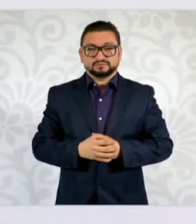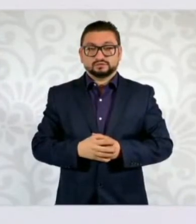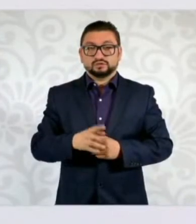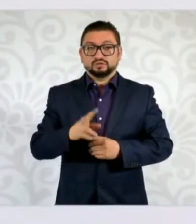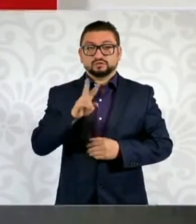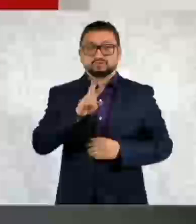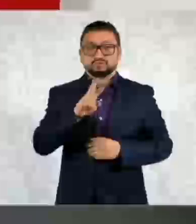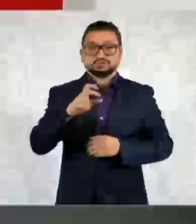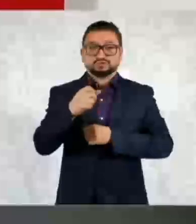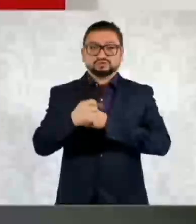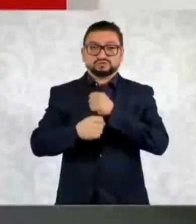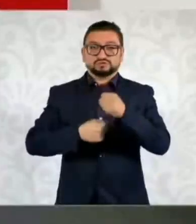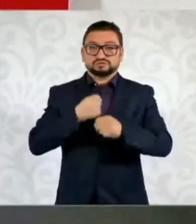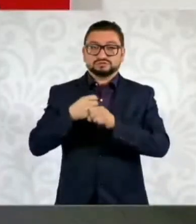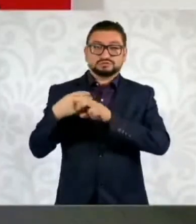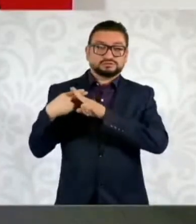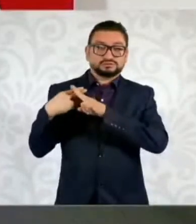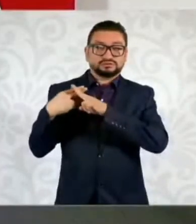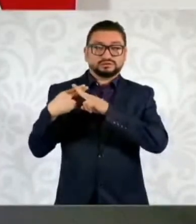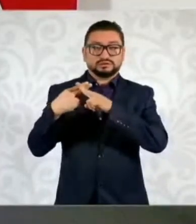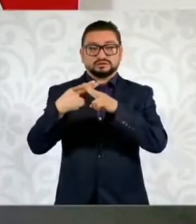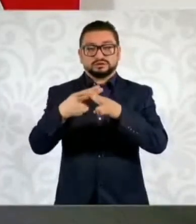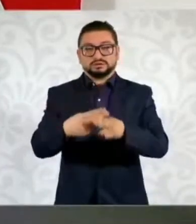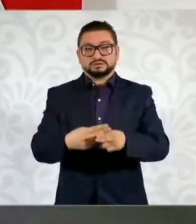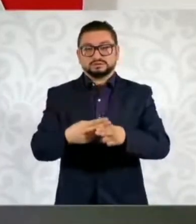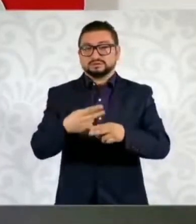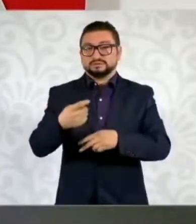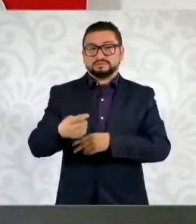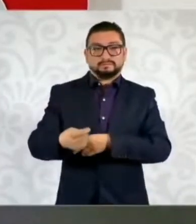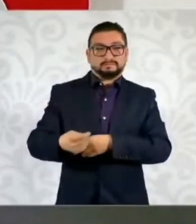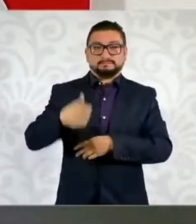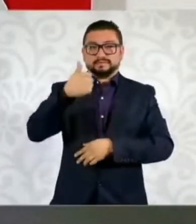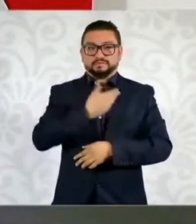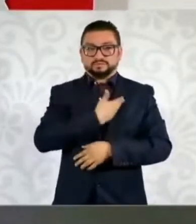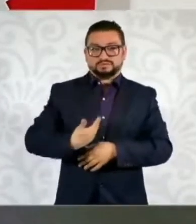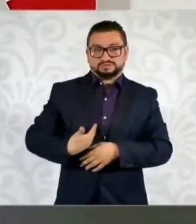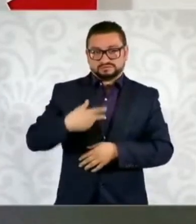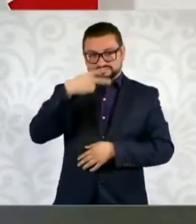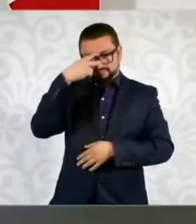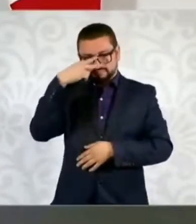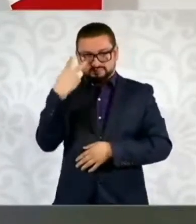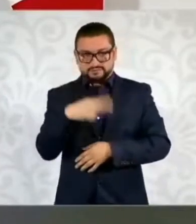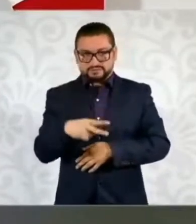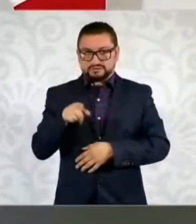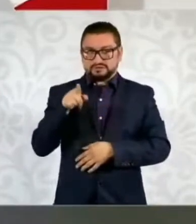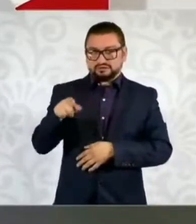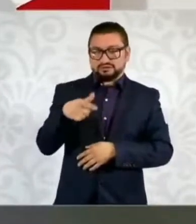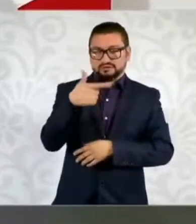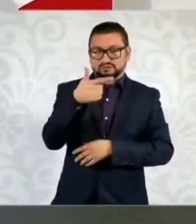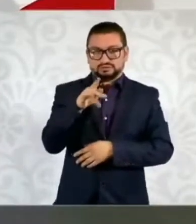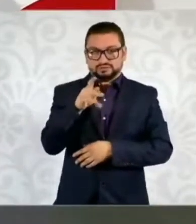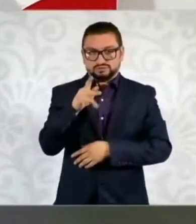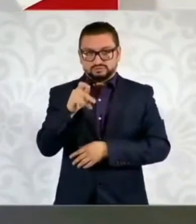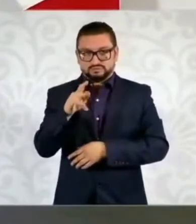aniversario del primer presidente de México, de Guadalupe Victoria,